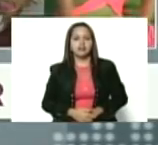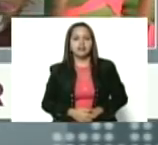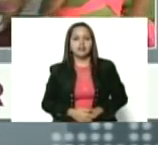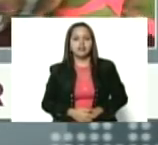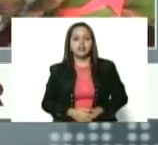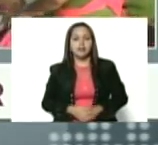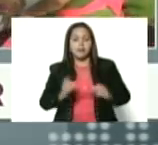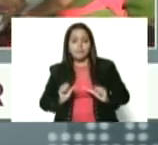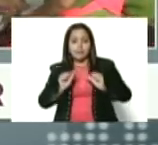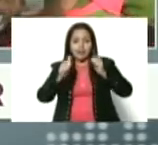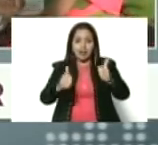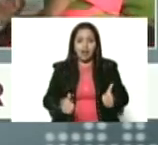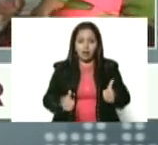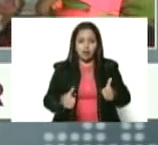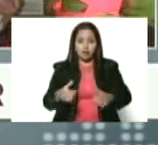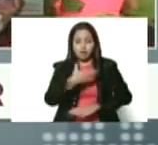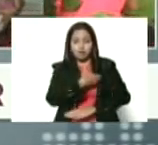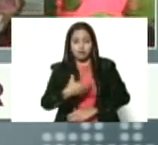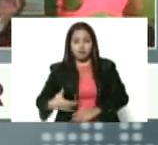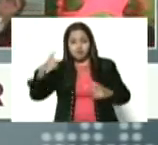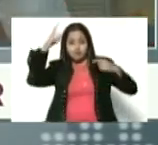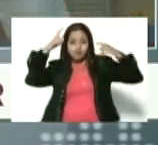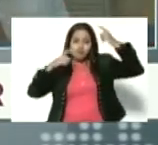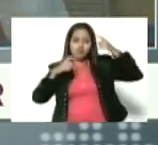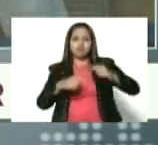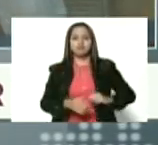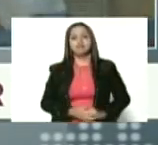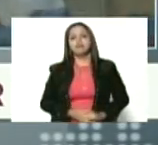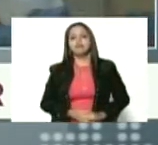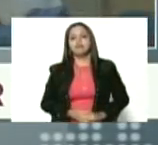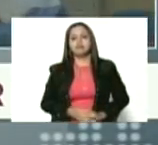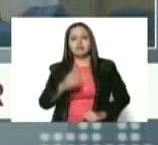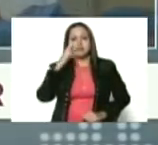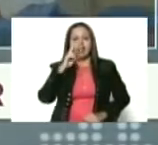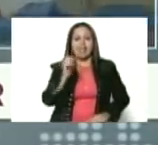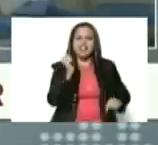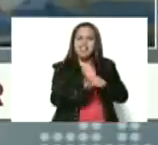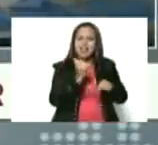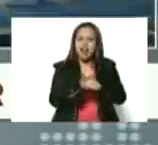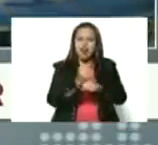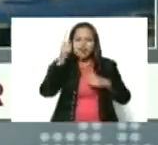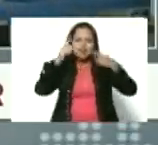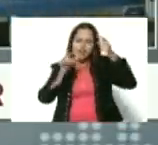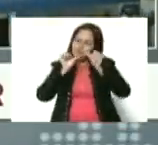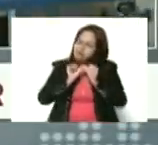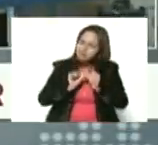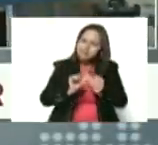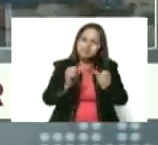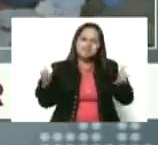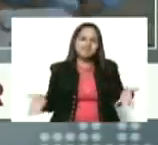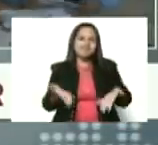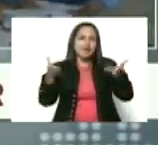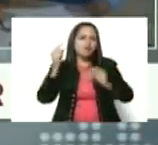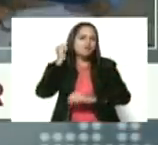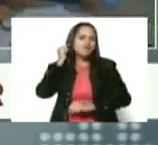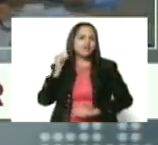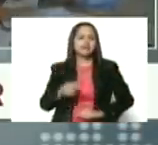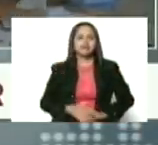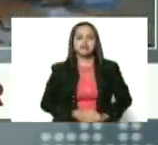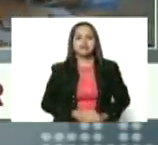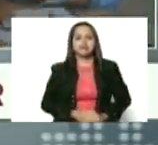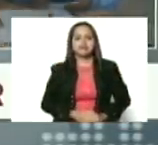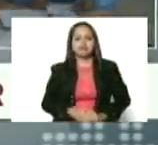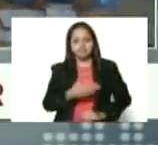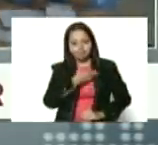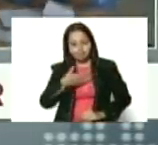iniciada por el comandante Hugo Chávez. Y uno ve que la obra de Chávez continúa para la mujer. Quiero